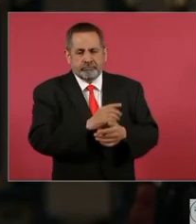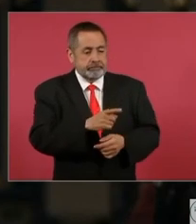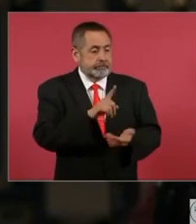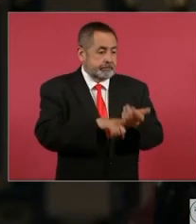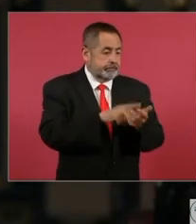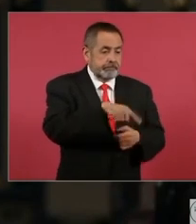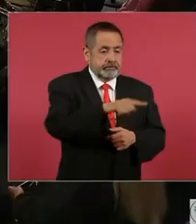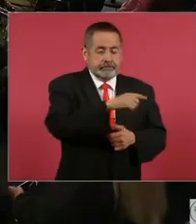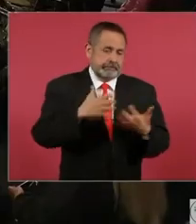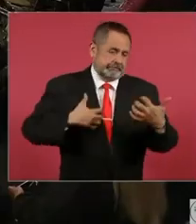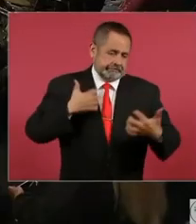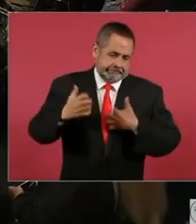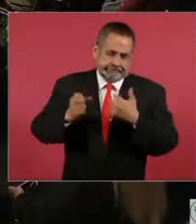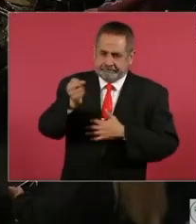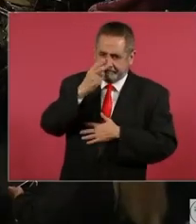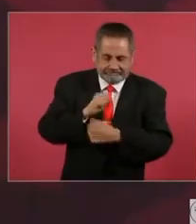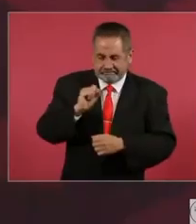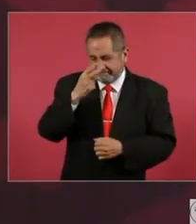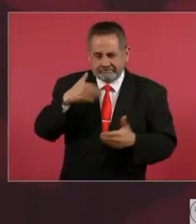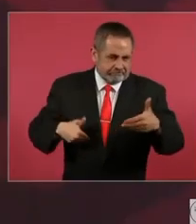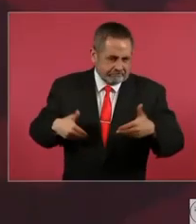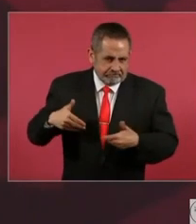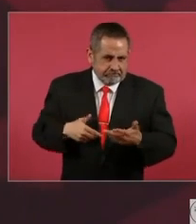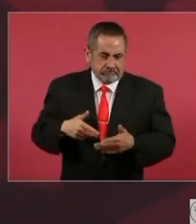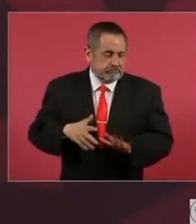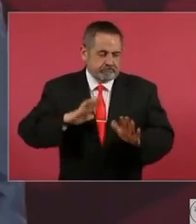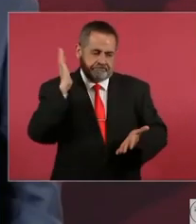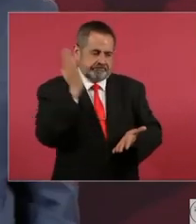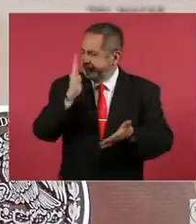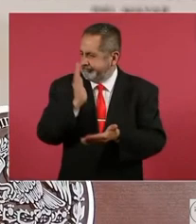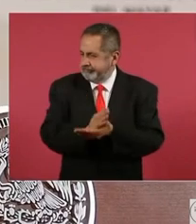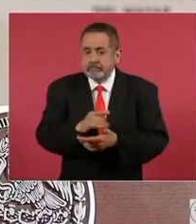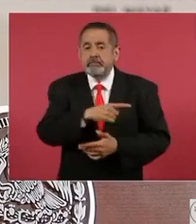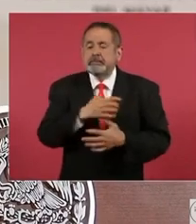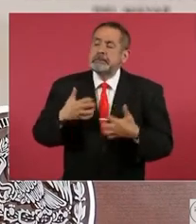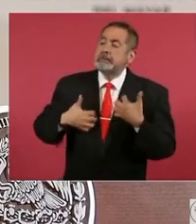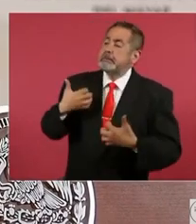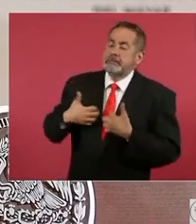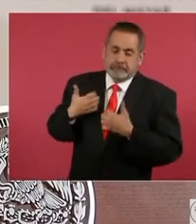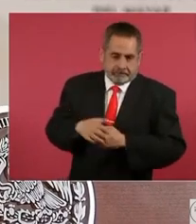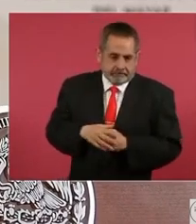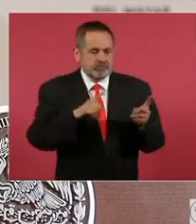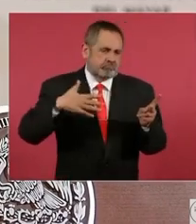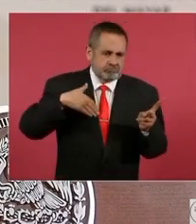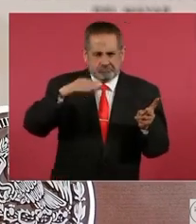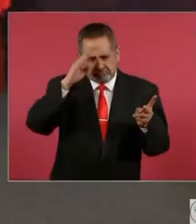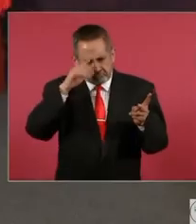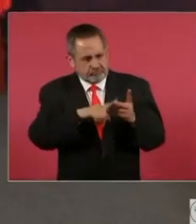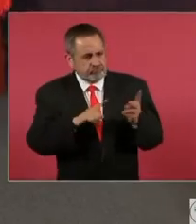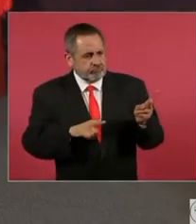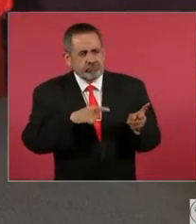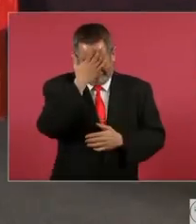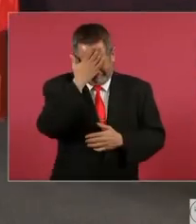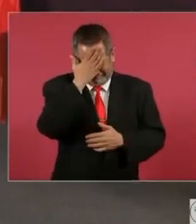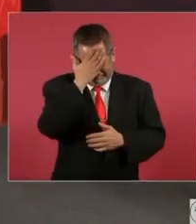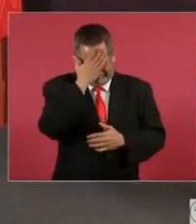molestos porque no pueden robar, porque se acabó el tráfico de influencia y los que considero conservadores